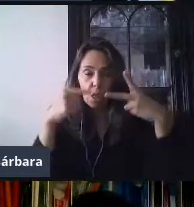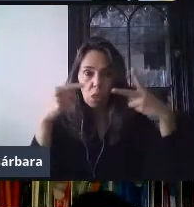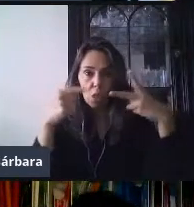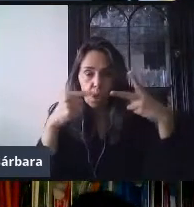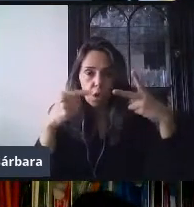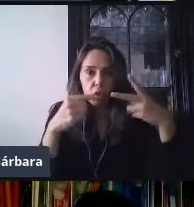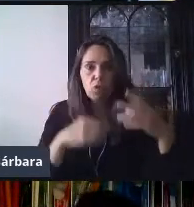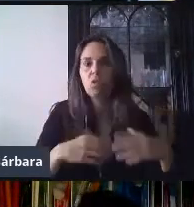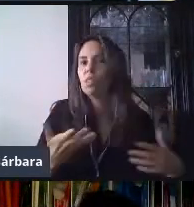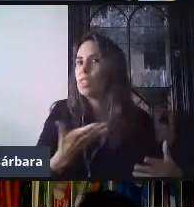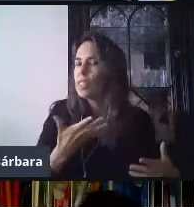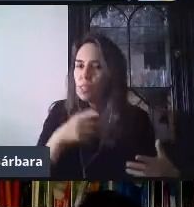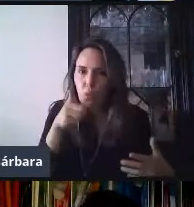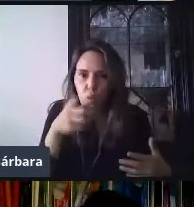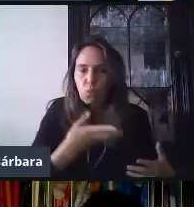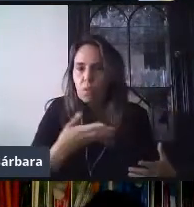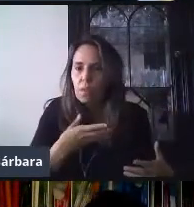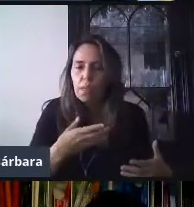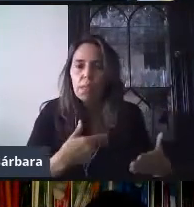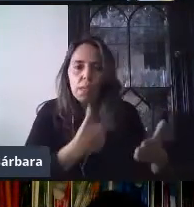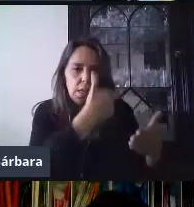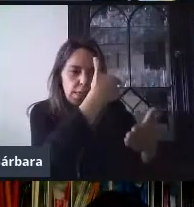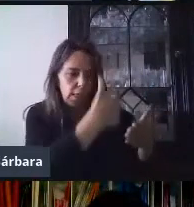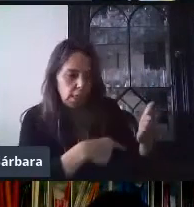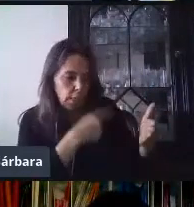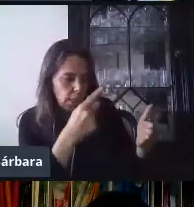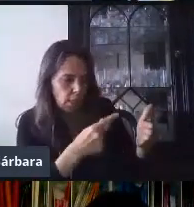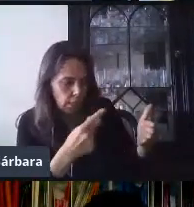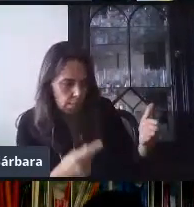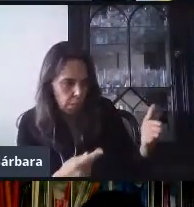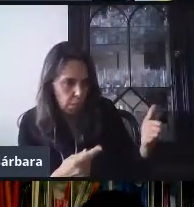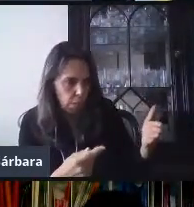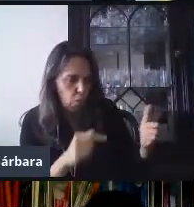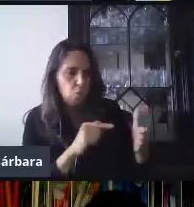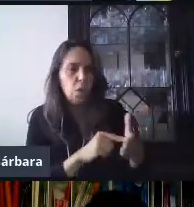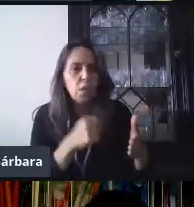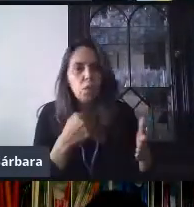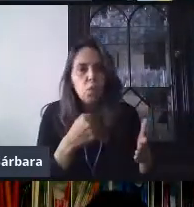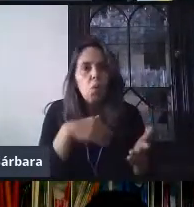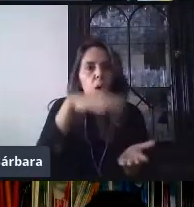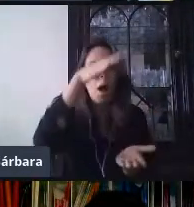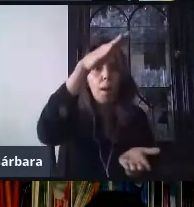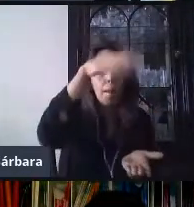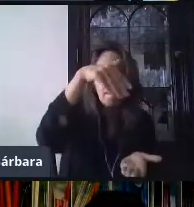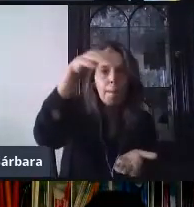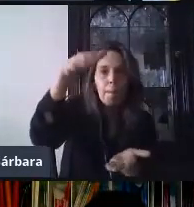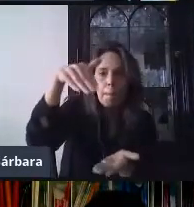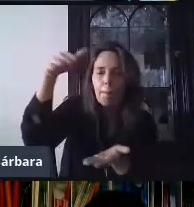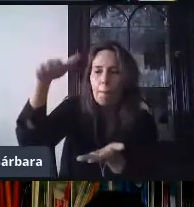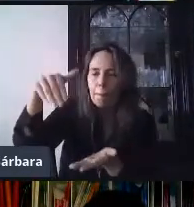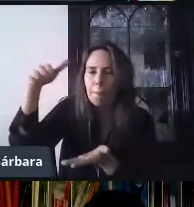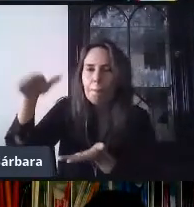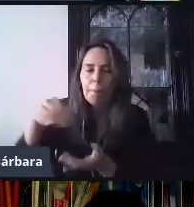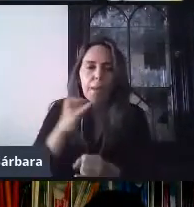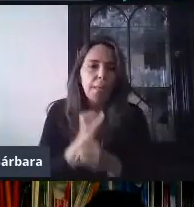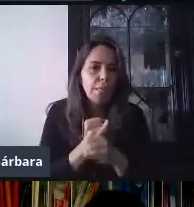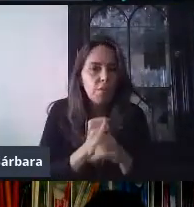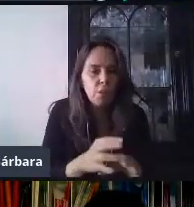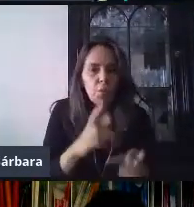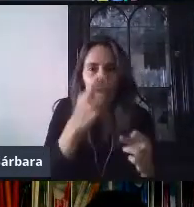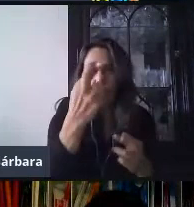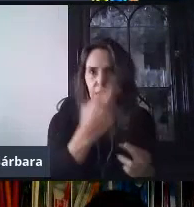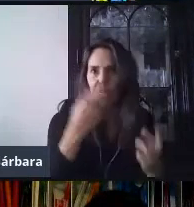nos va a permitir recopilar. Nos va a permitir recopilar datos como el correo electrónico, el nombre y lo más importante, las respuestas.